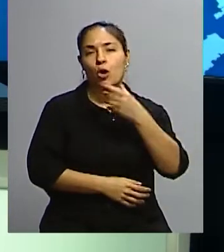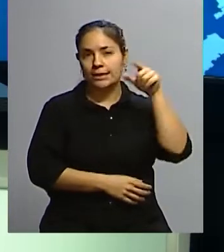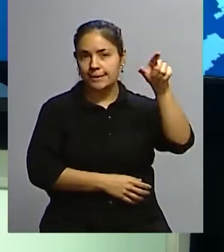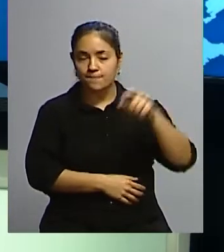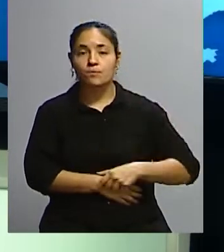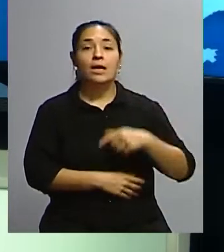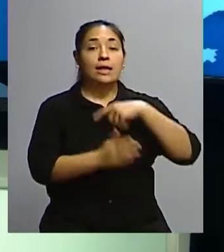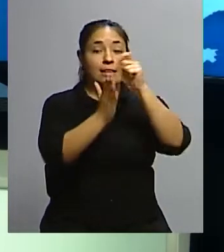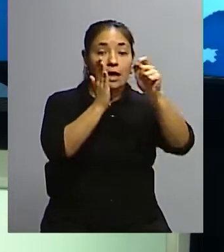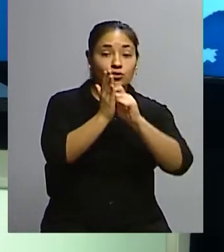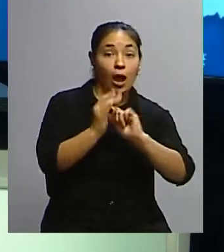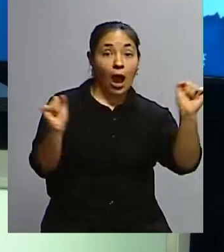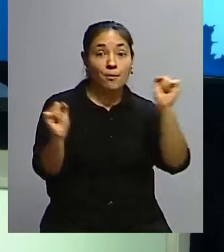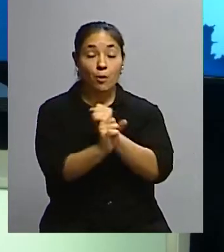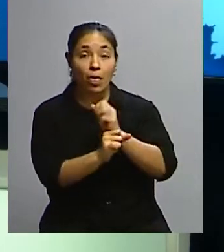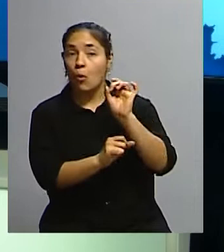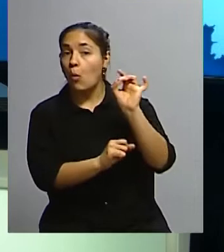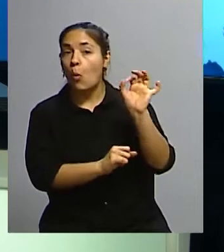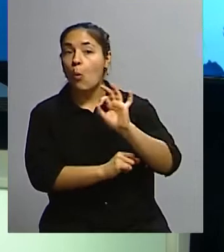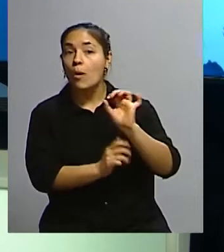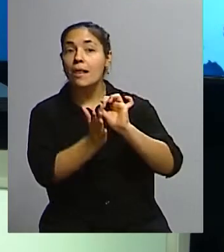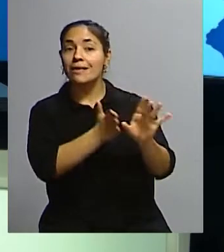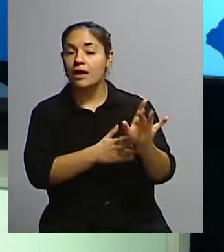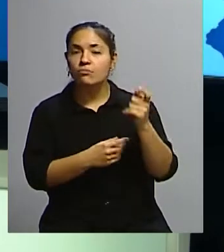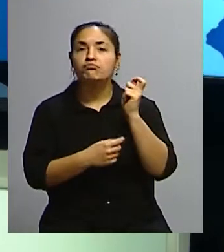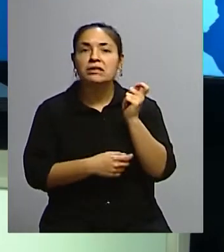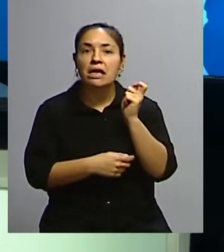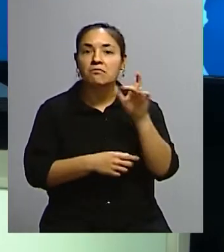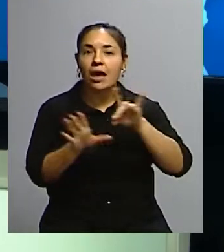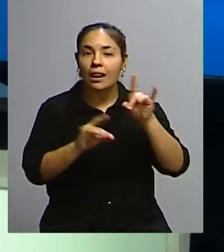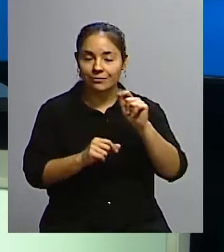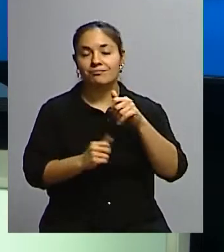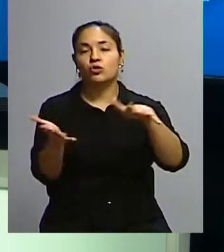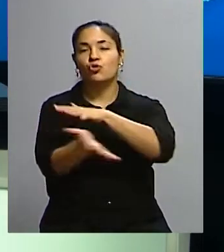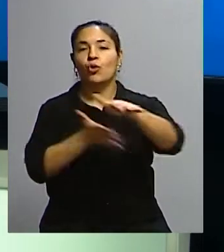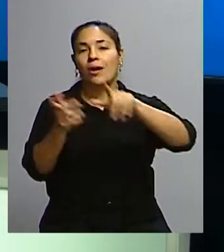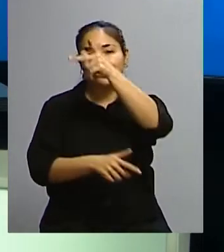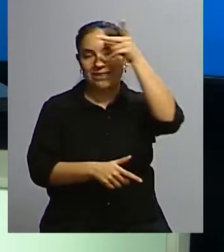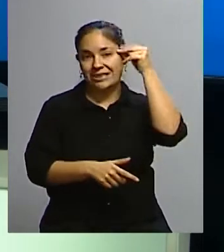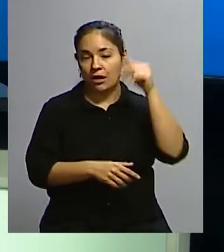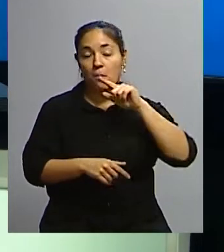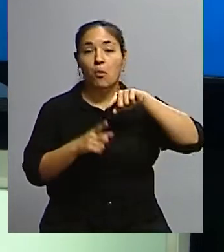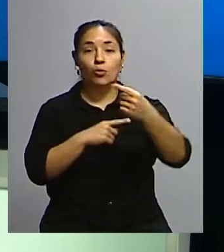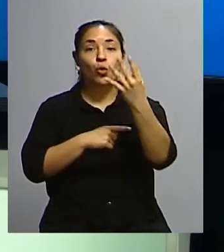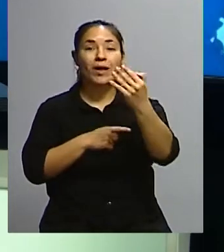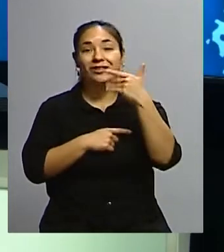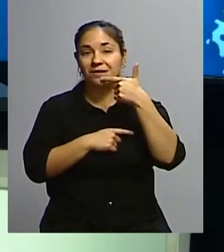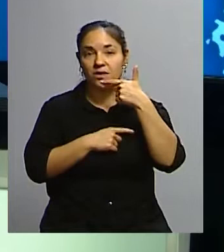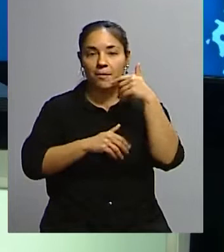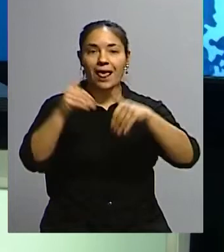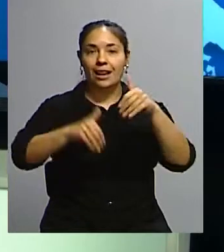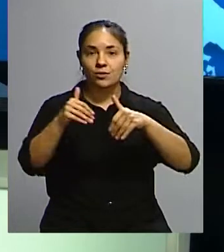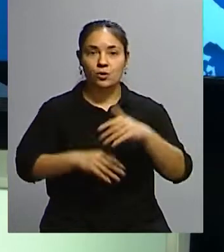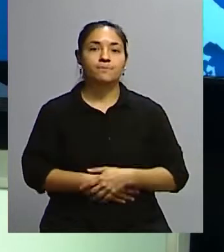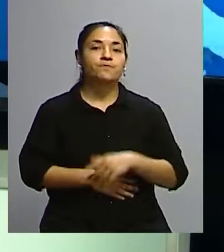ser aprobado o rechazado por la ciudadanía el día 4 de septiembre en las elecciones. Así es, y para analizar el tema tenemos ahí